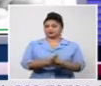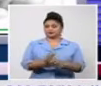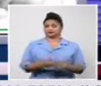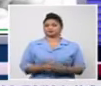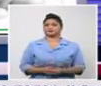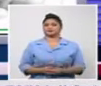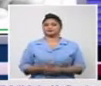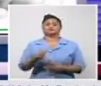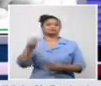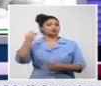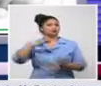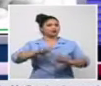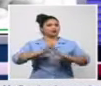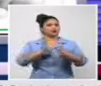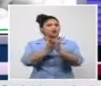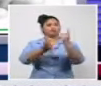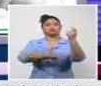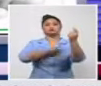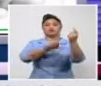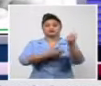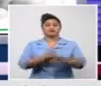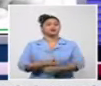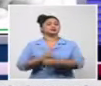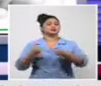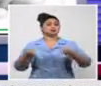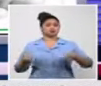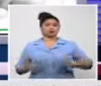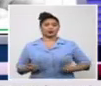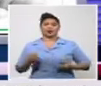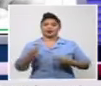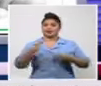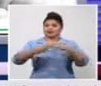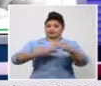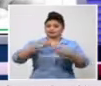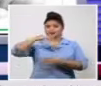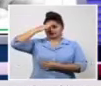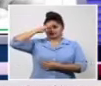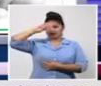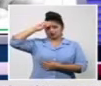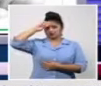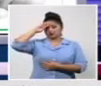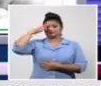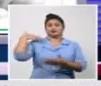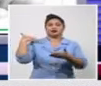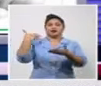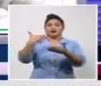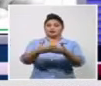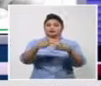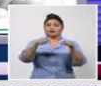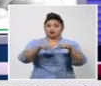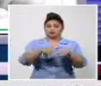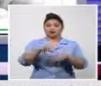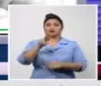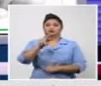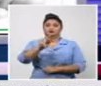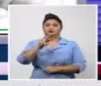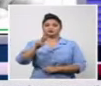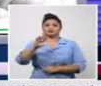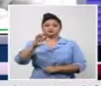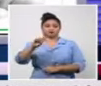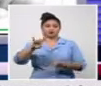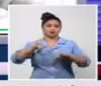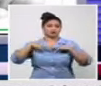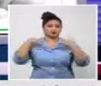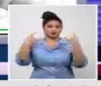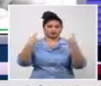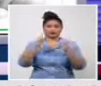esfuerzo del personal de la salud se acumulan hasta este momento 220 decesos desde el inicio de la